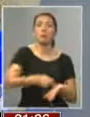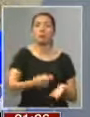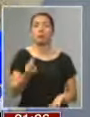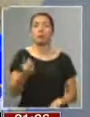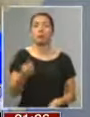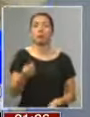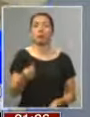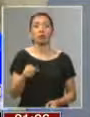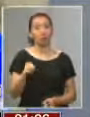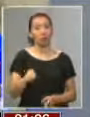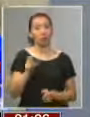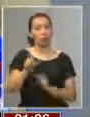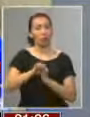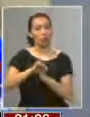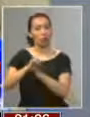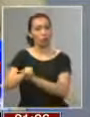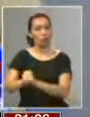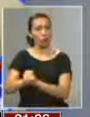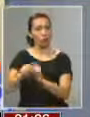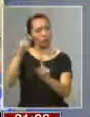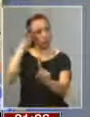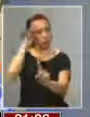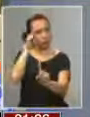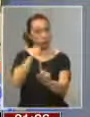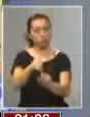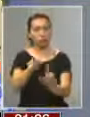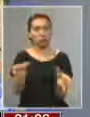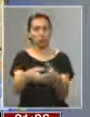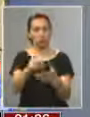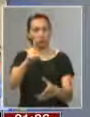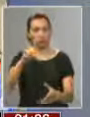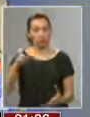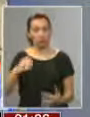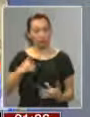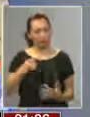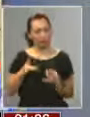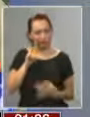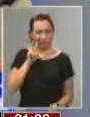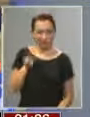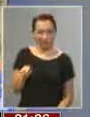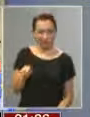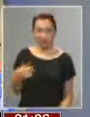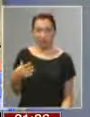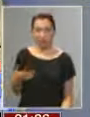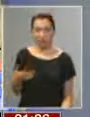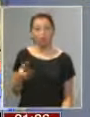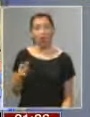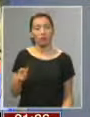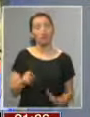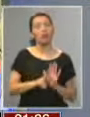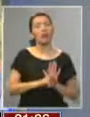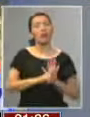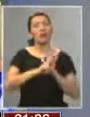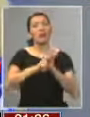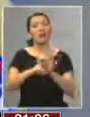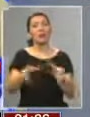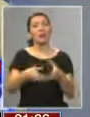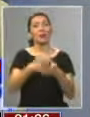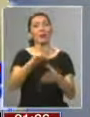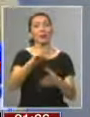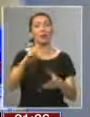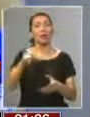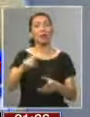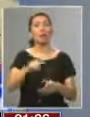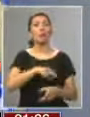gente está en contra de la línea del partido. Yo, me duele esto. ¿Por qué? Porque aparecen como representantes del partido los que